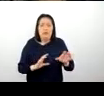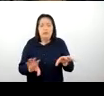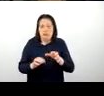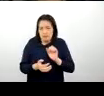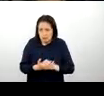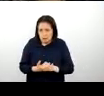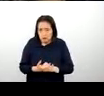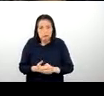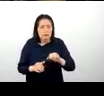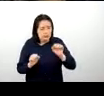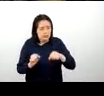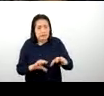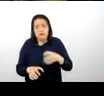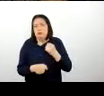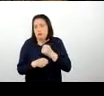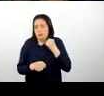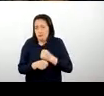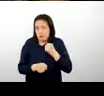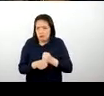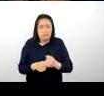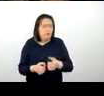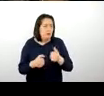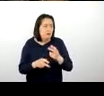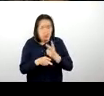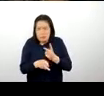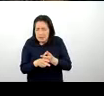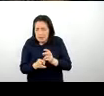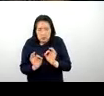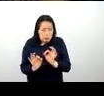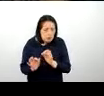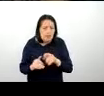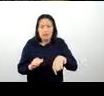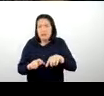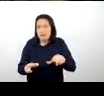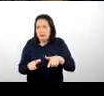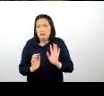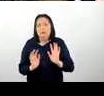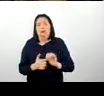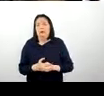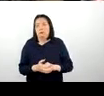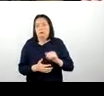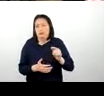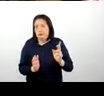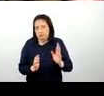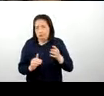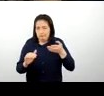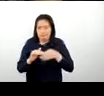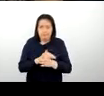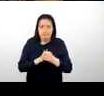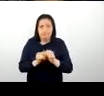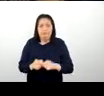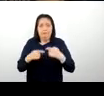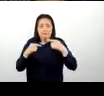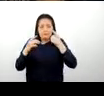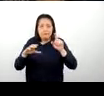Y desarrollando un trabajo bien minucioso prácticamente en el lugar en lo que viene a ser el acceso hacia la famosa